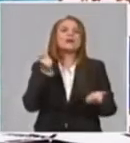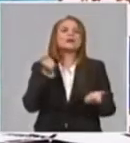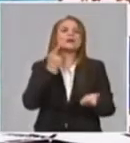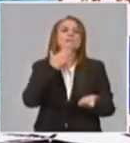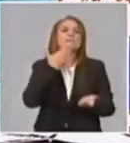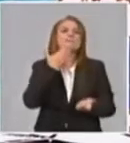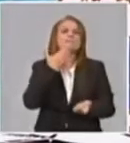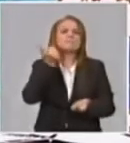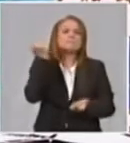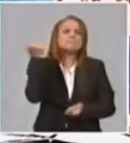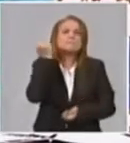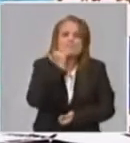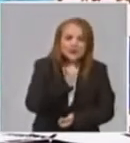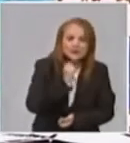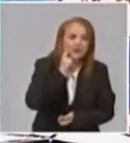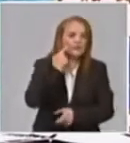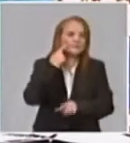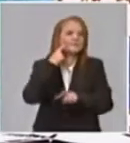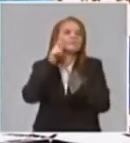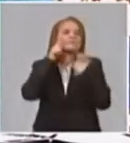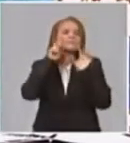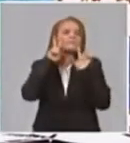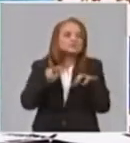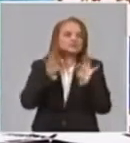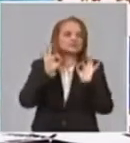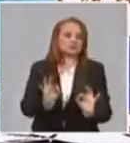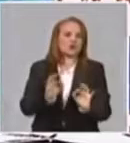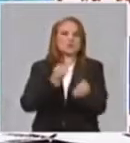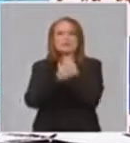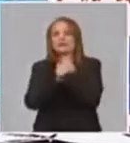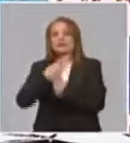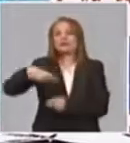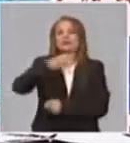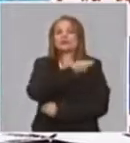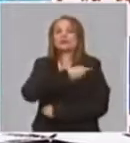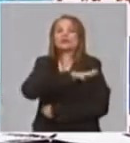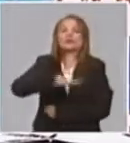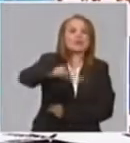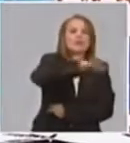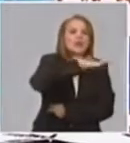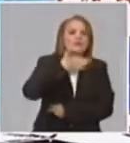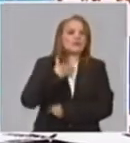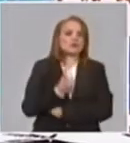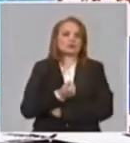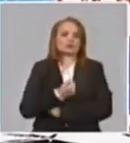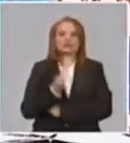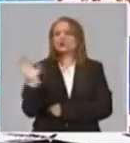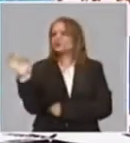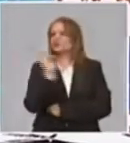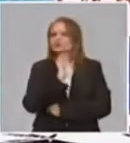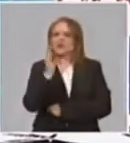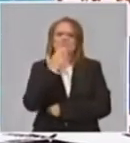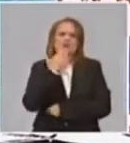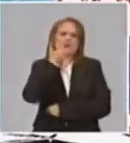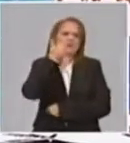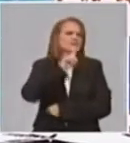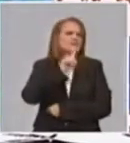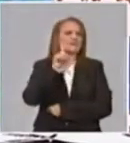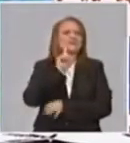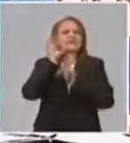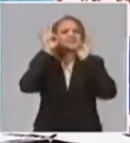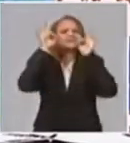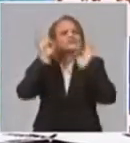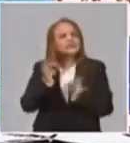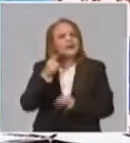ciudadanía. Aquí tenemos que seguir trabajando. En mi opinión, todavía no estamos en los estándares que necesitamos en la percepción de